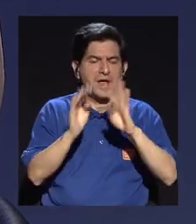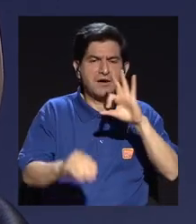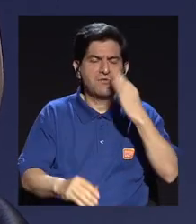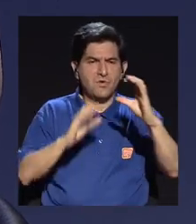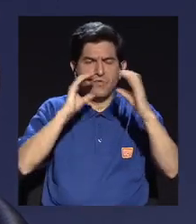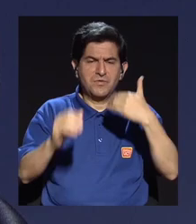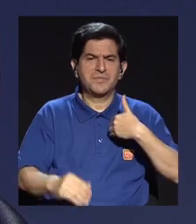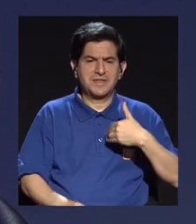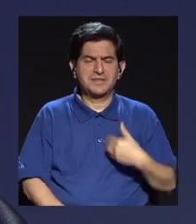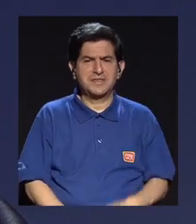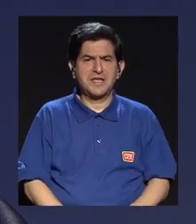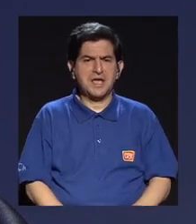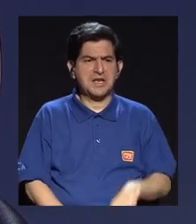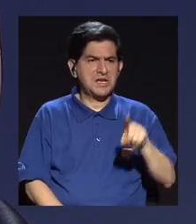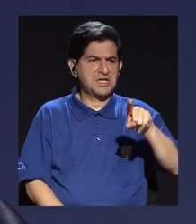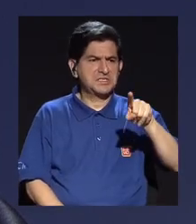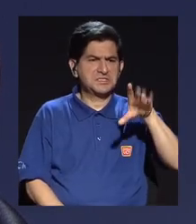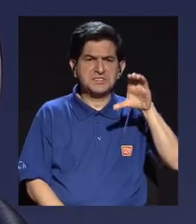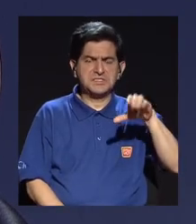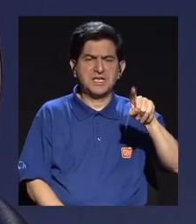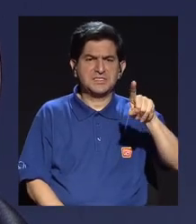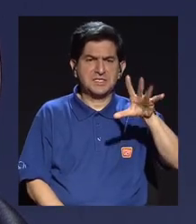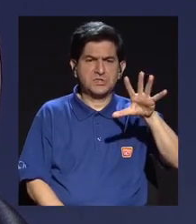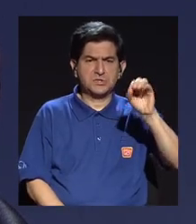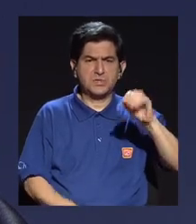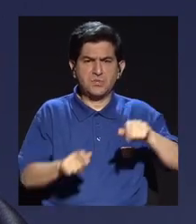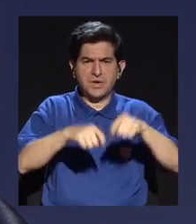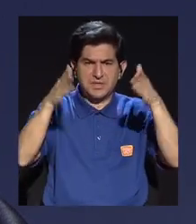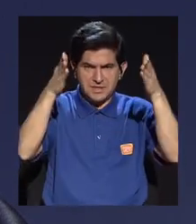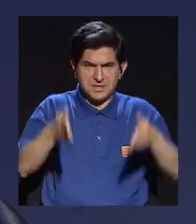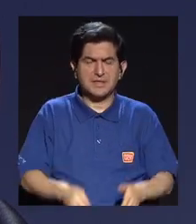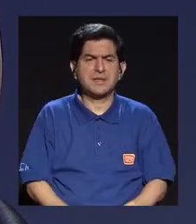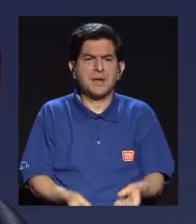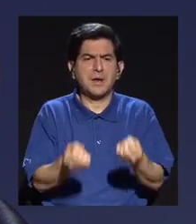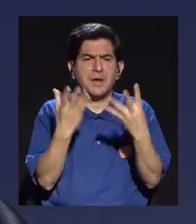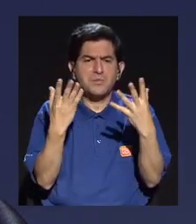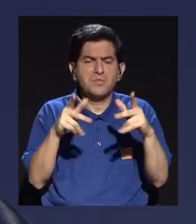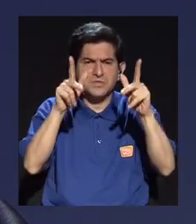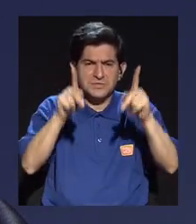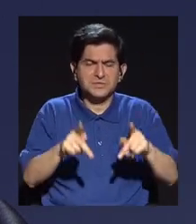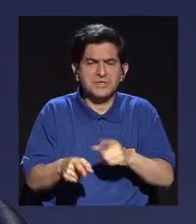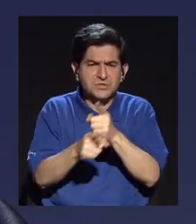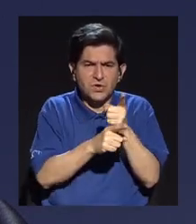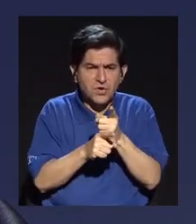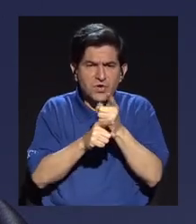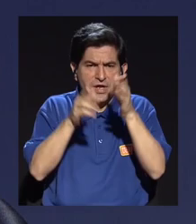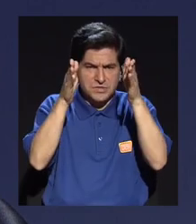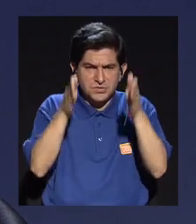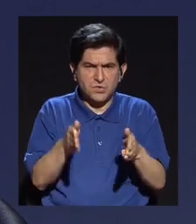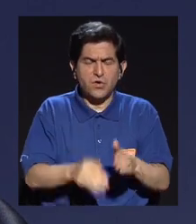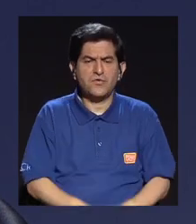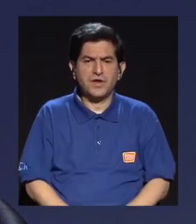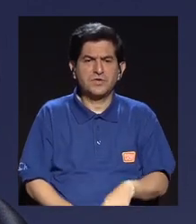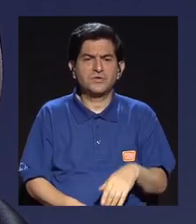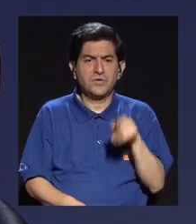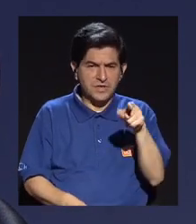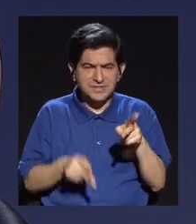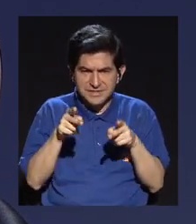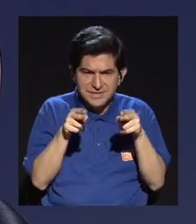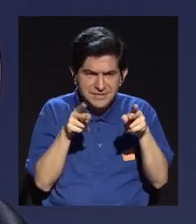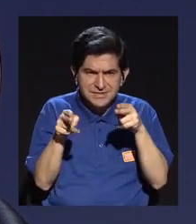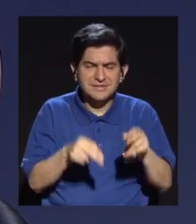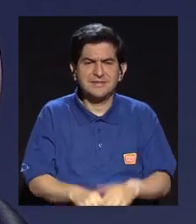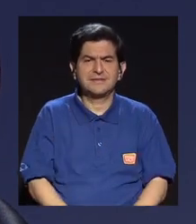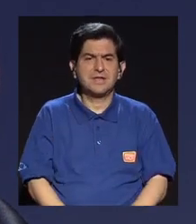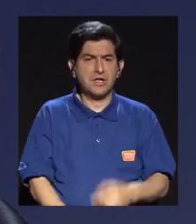hablando de medios que tienen planillas de 100, 150 periodistas y decenas de correctores de estilo y decenas de editores